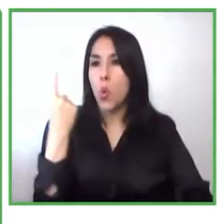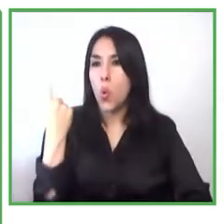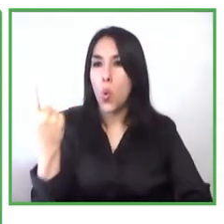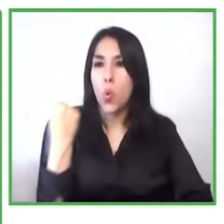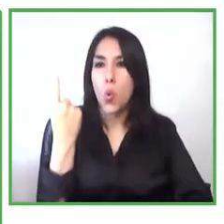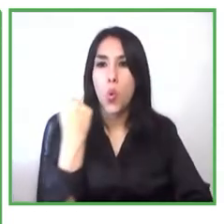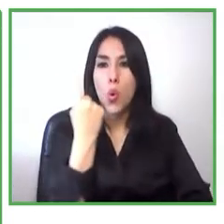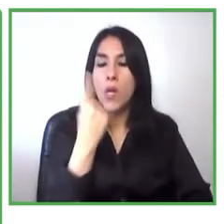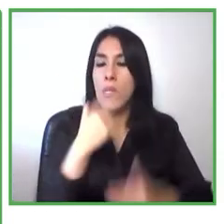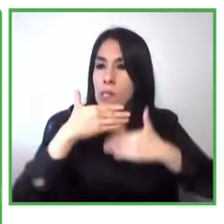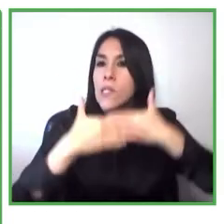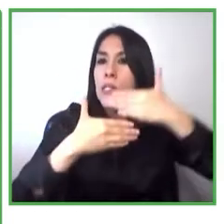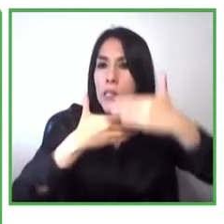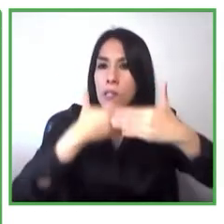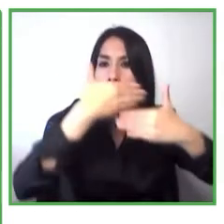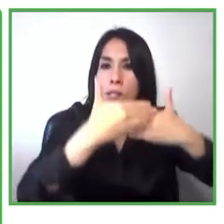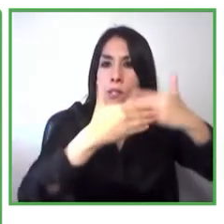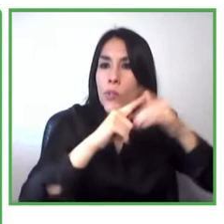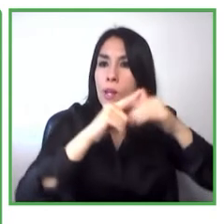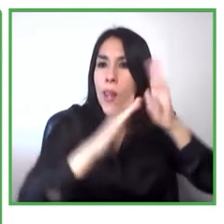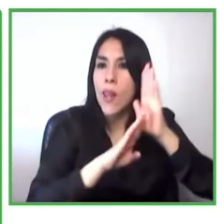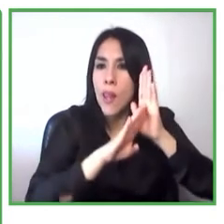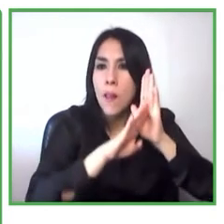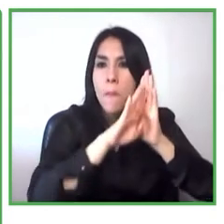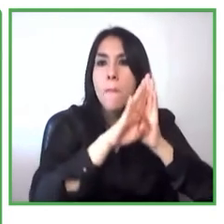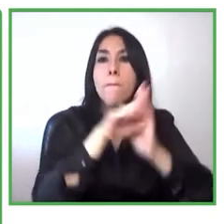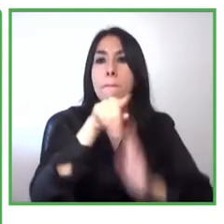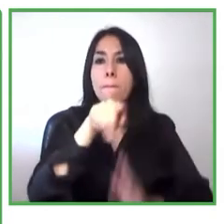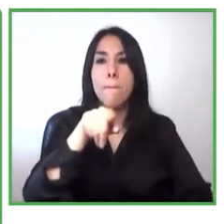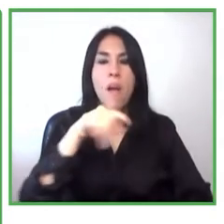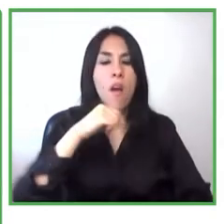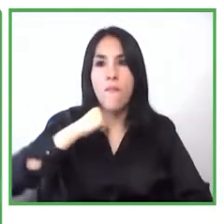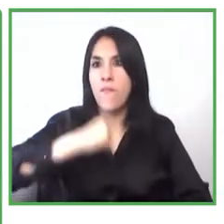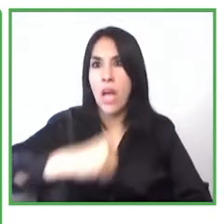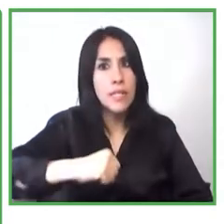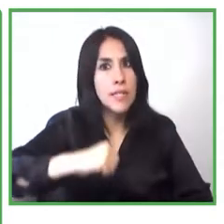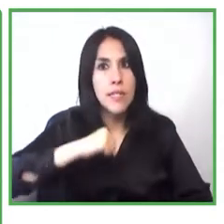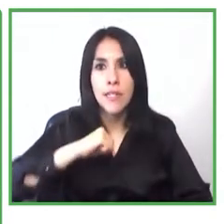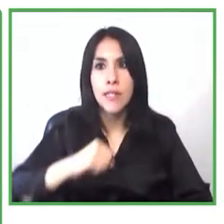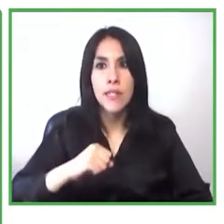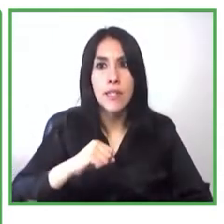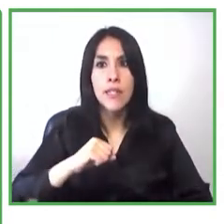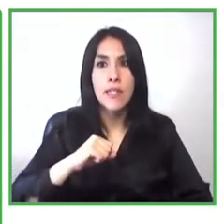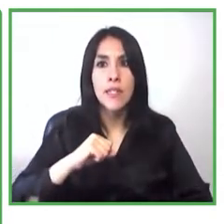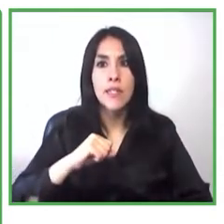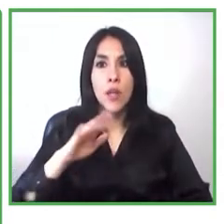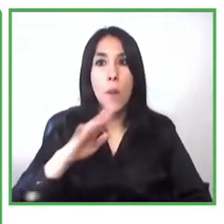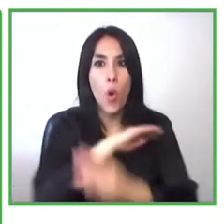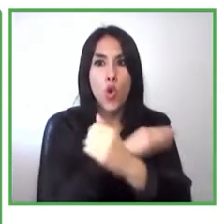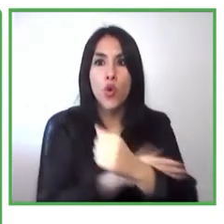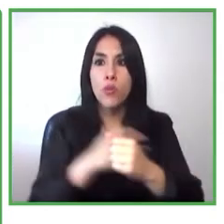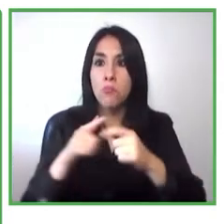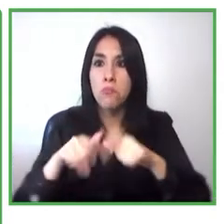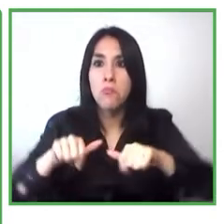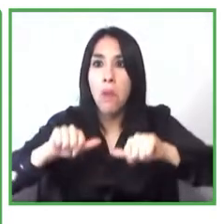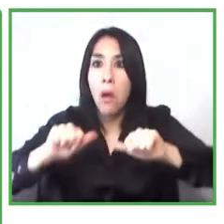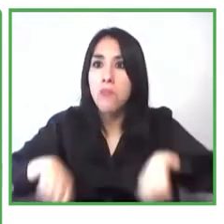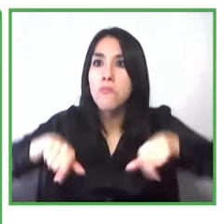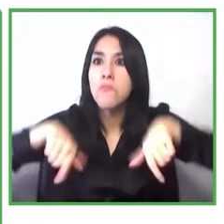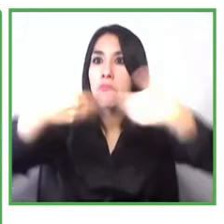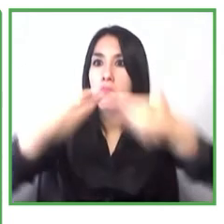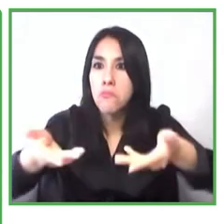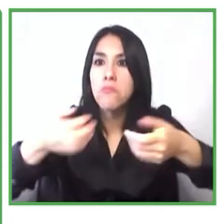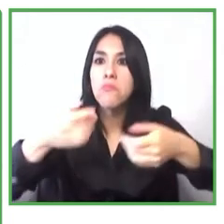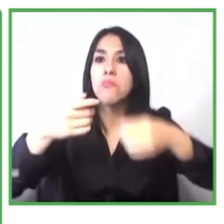de aceleración del emprendimiento entrega las habilidades y herramientas que necesitan para poder arrancar su